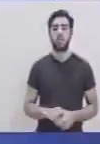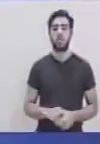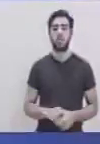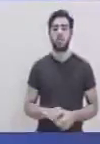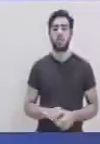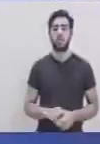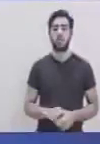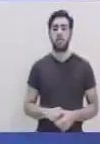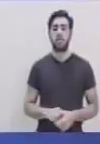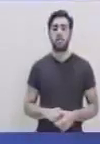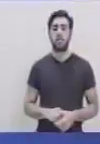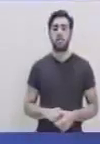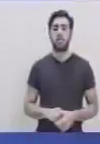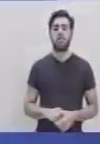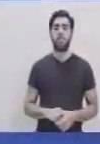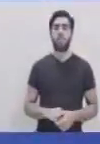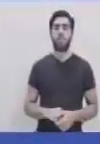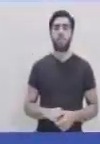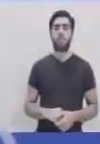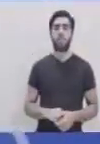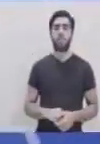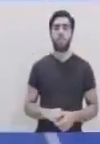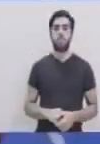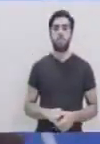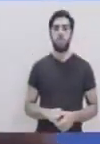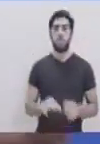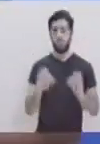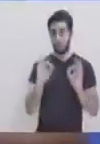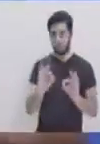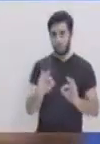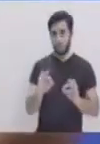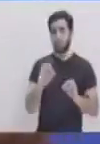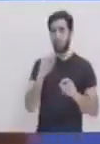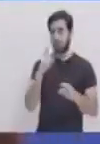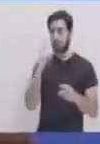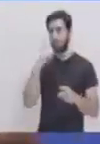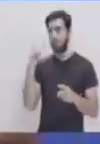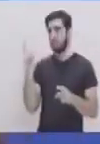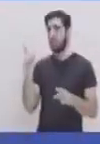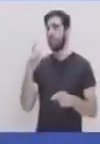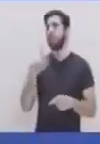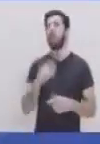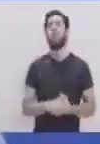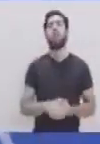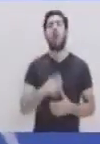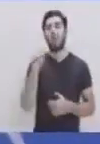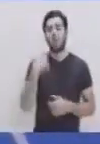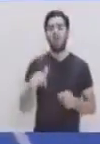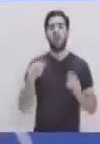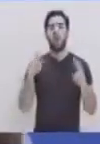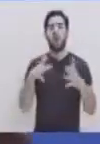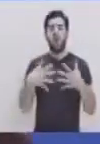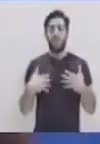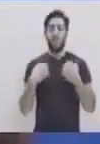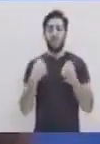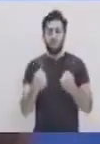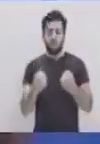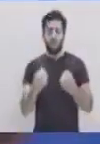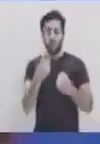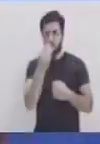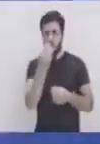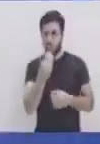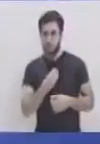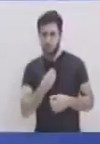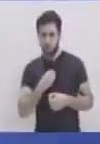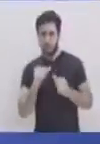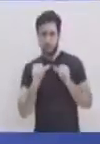y paso a lo que es la parte principal de la clase que va a ser el componente físico de fuerza